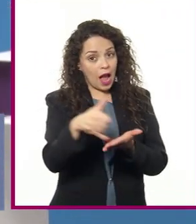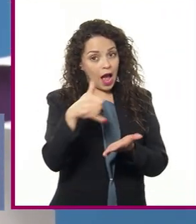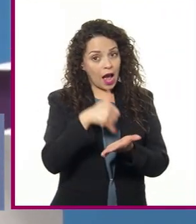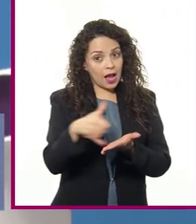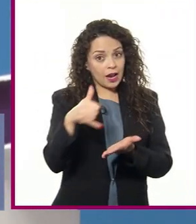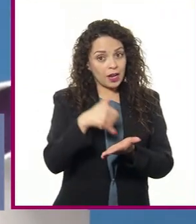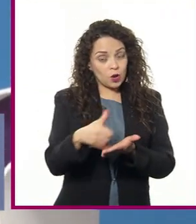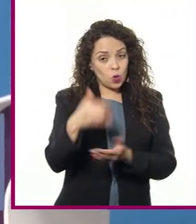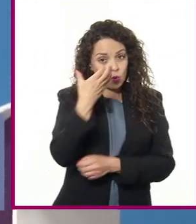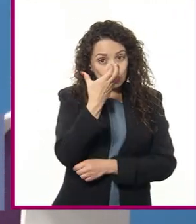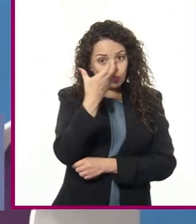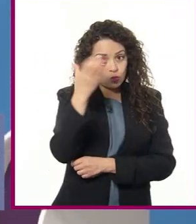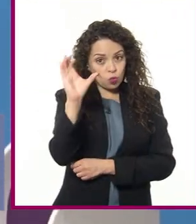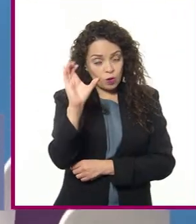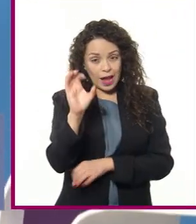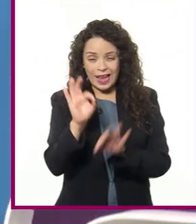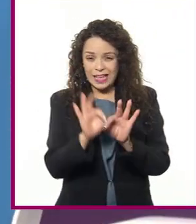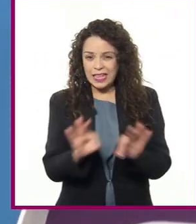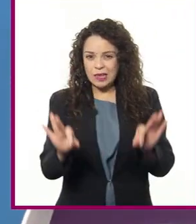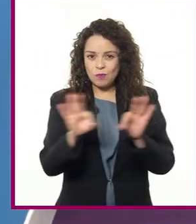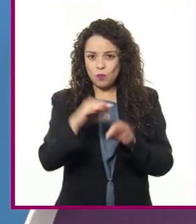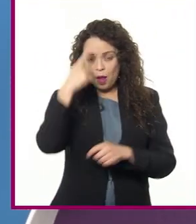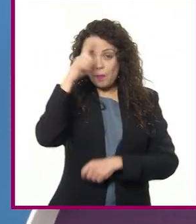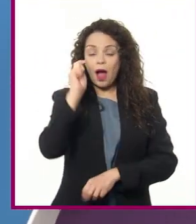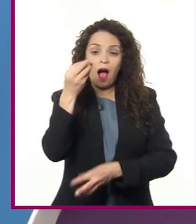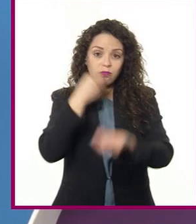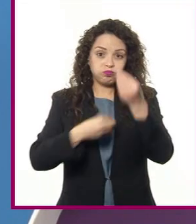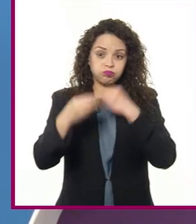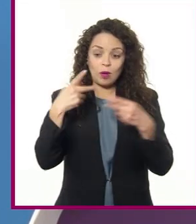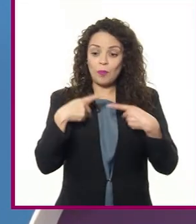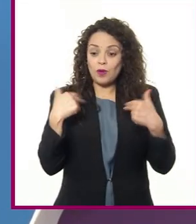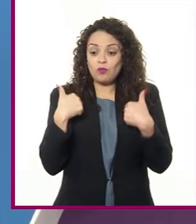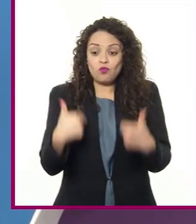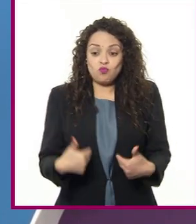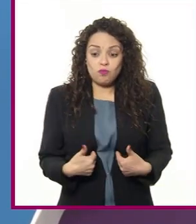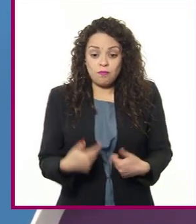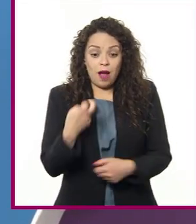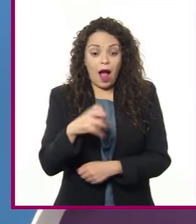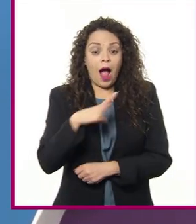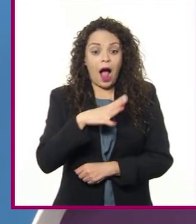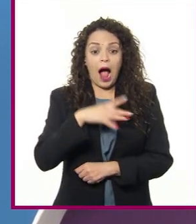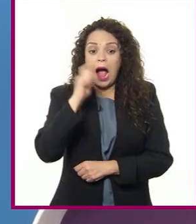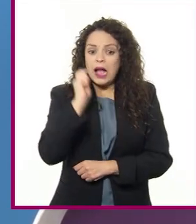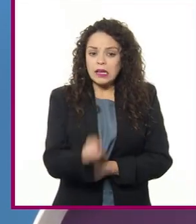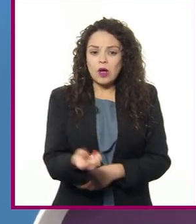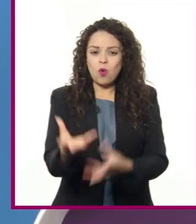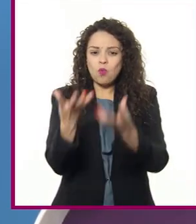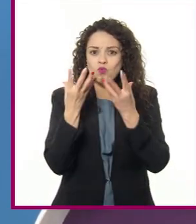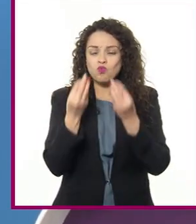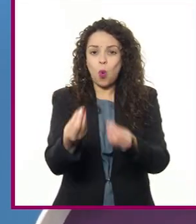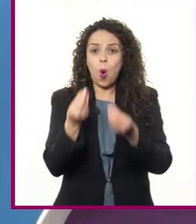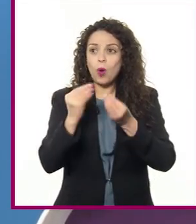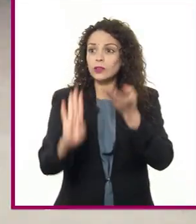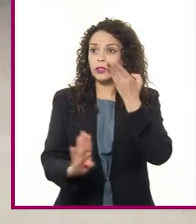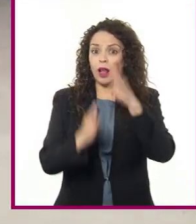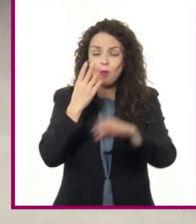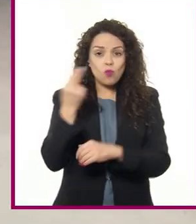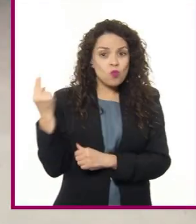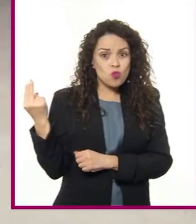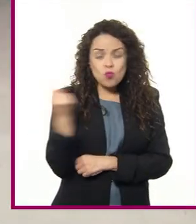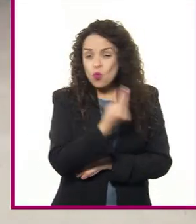considerada como base de la alimentación humana y la cual tiene una gran demanda en todo el mundo.